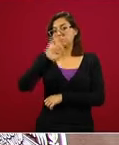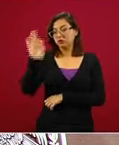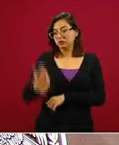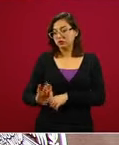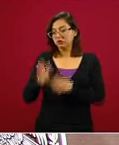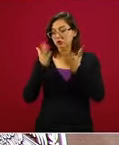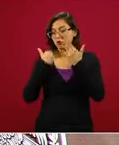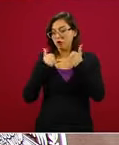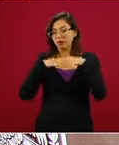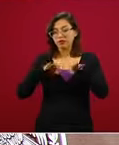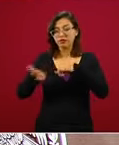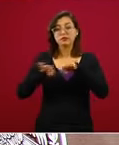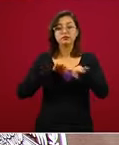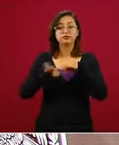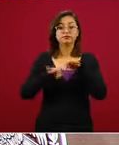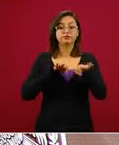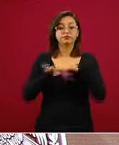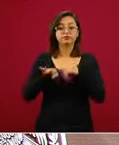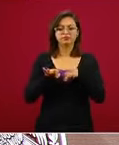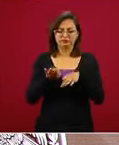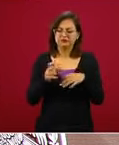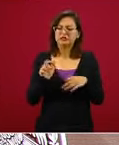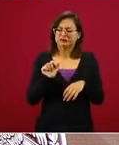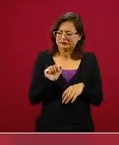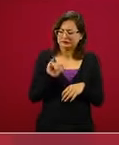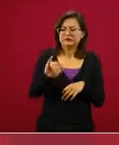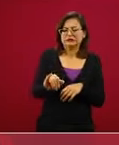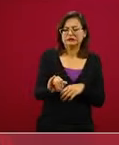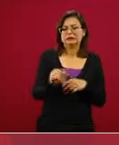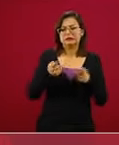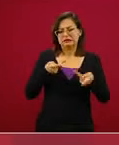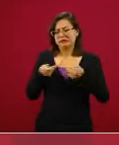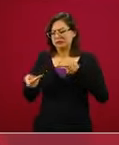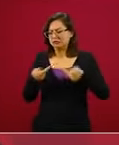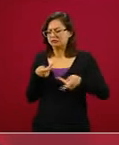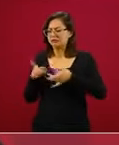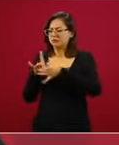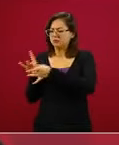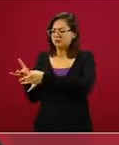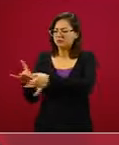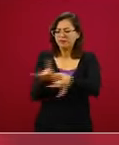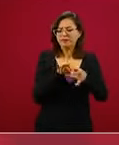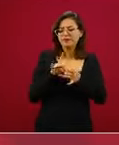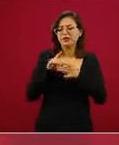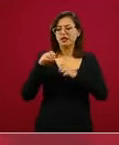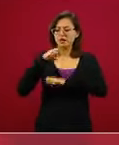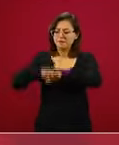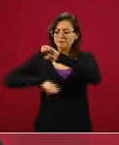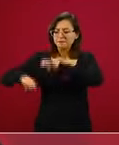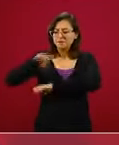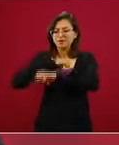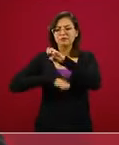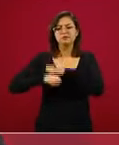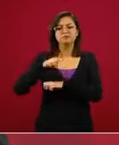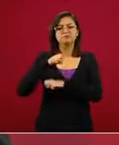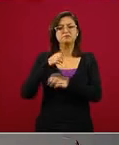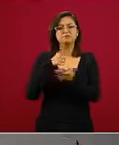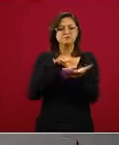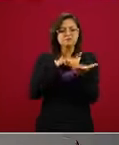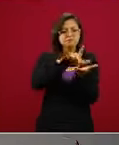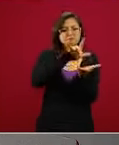aún cuando hemos tenido un plan de unidad desde el punto de vista empresarial para poder